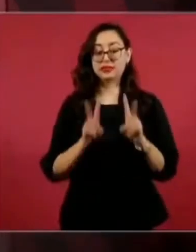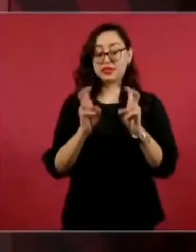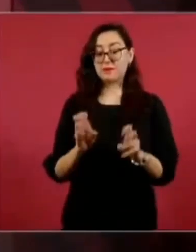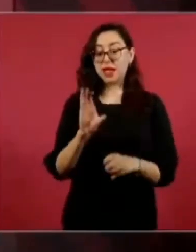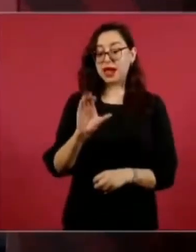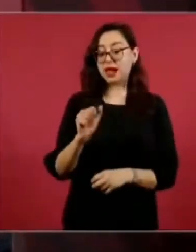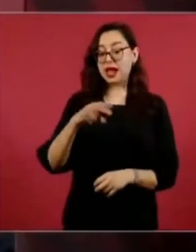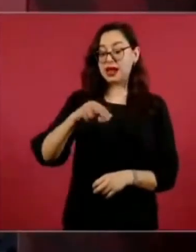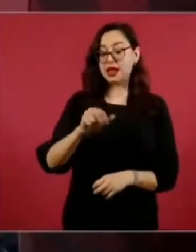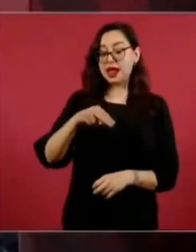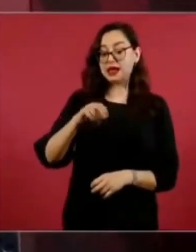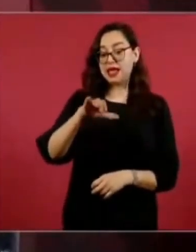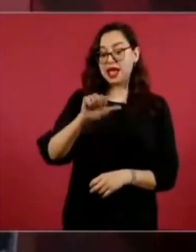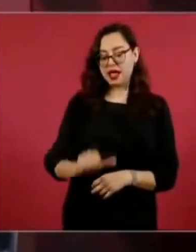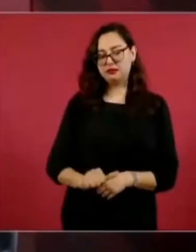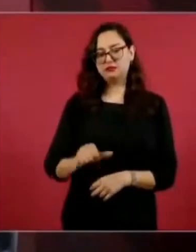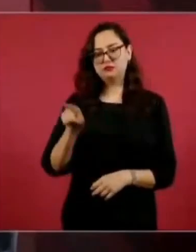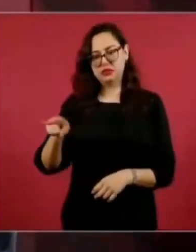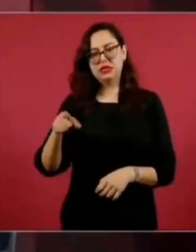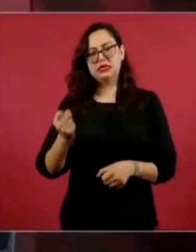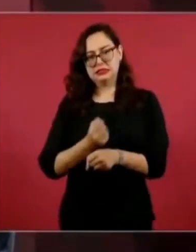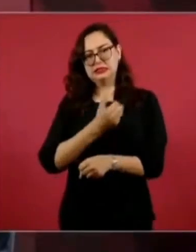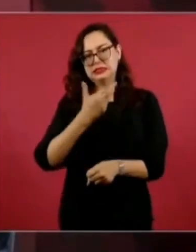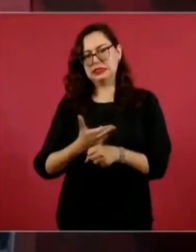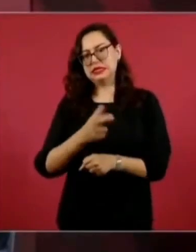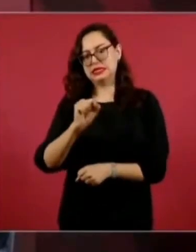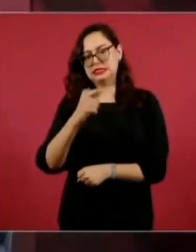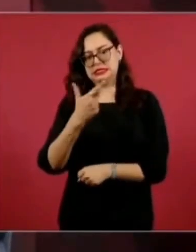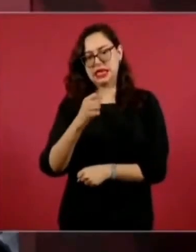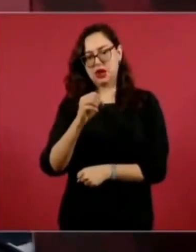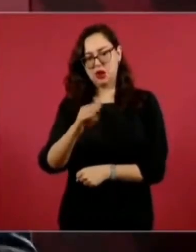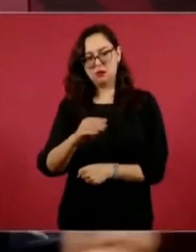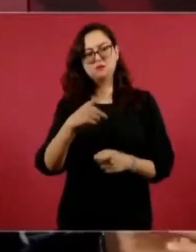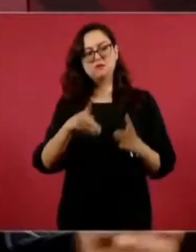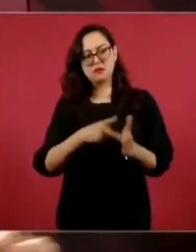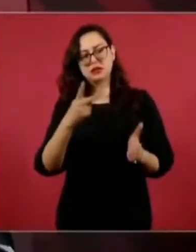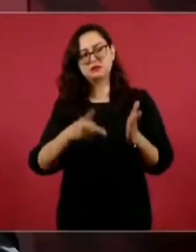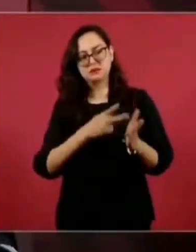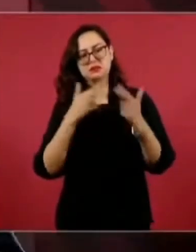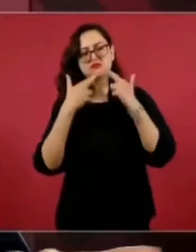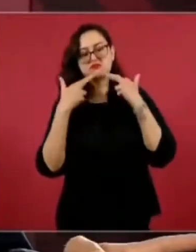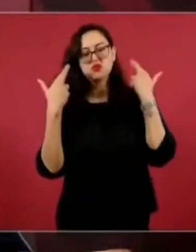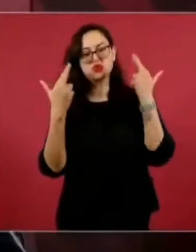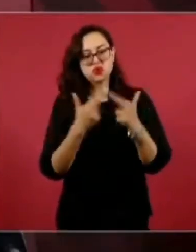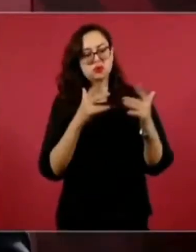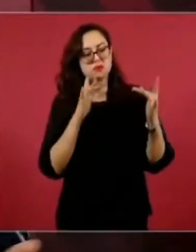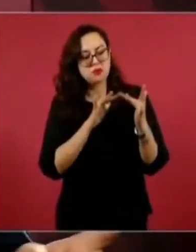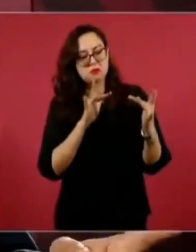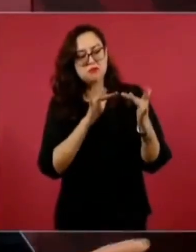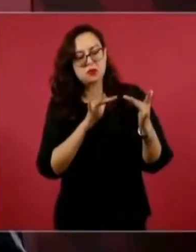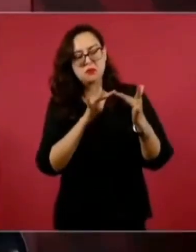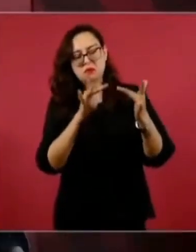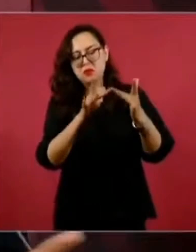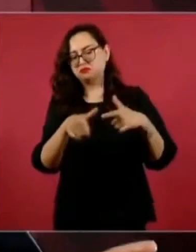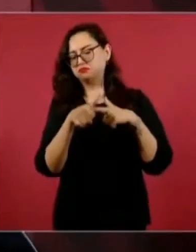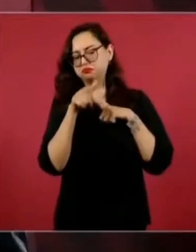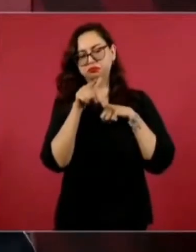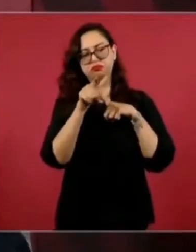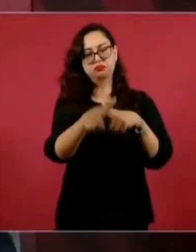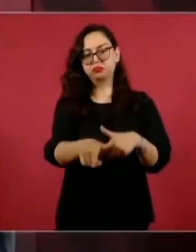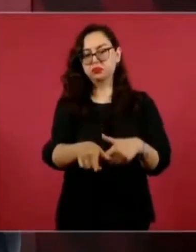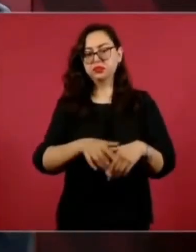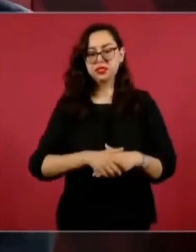están resolviendo los problemas y se va a continuar, va a tomar